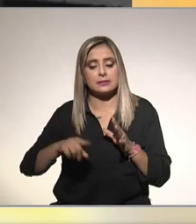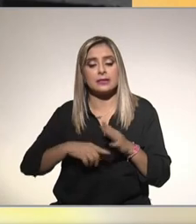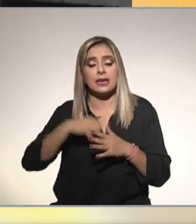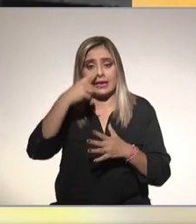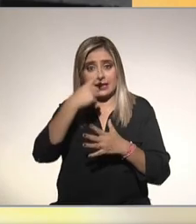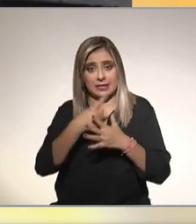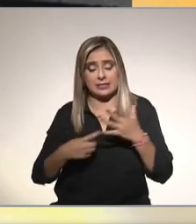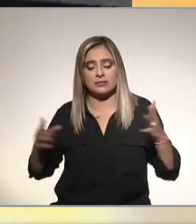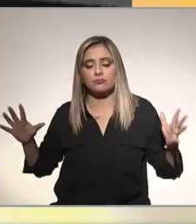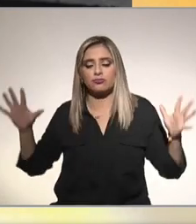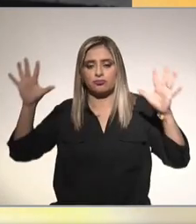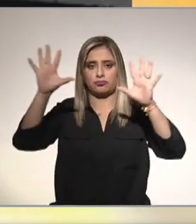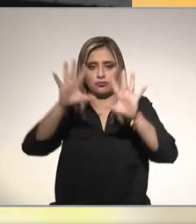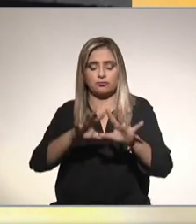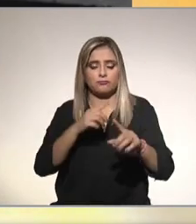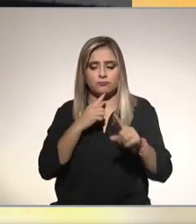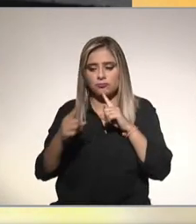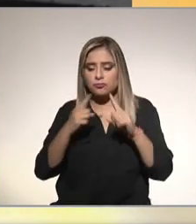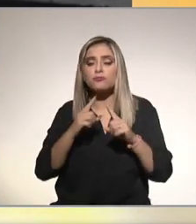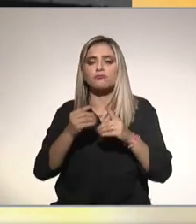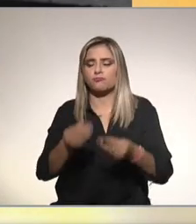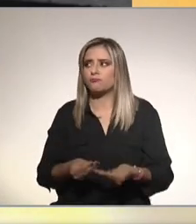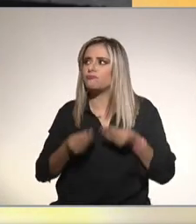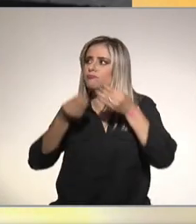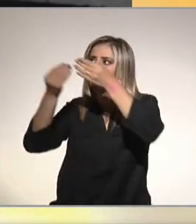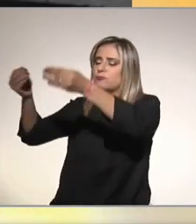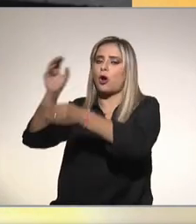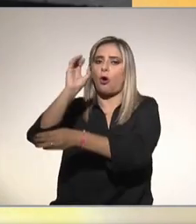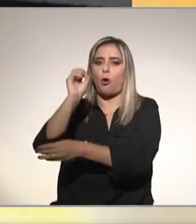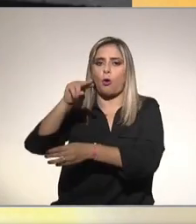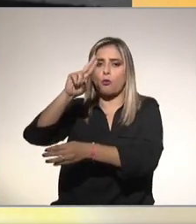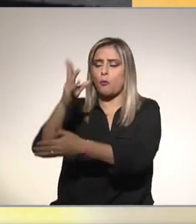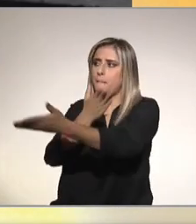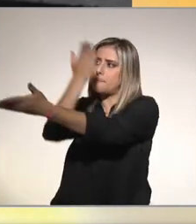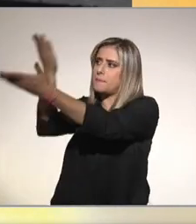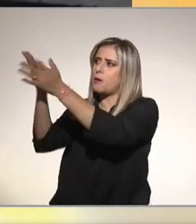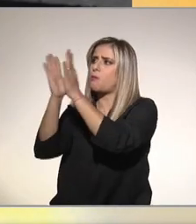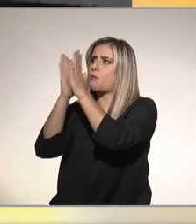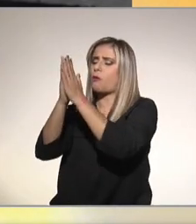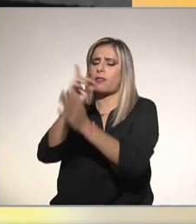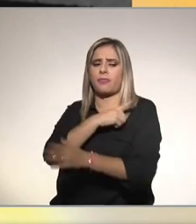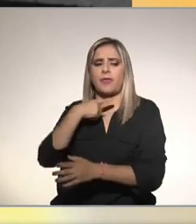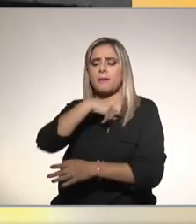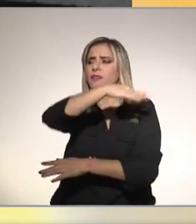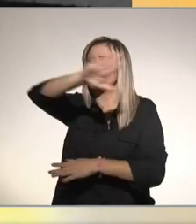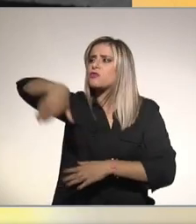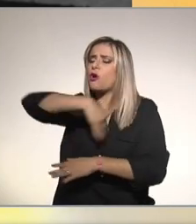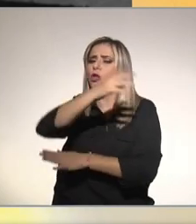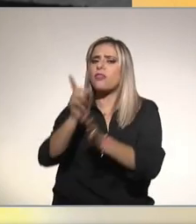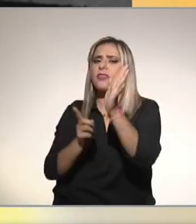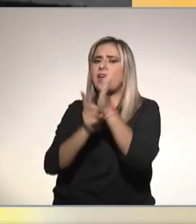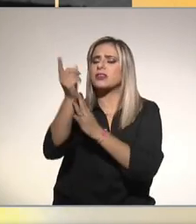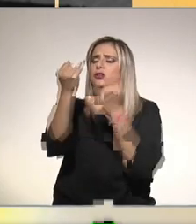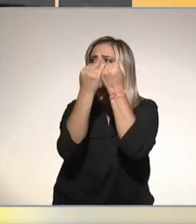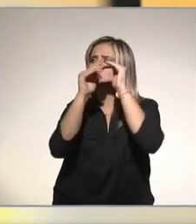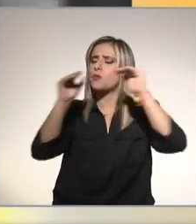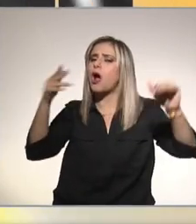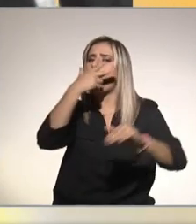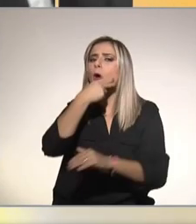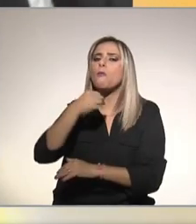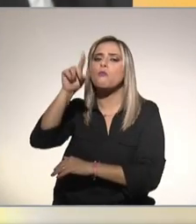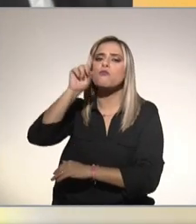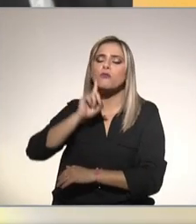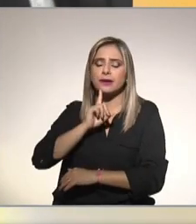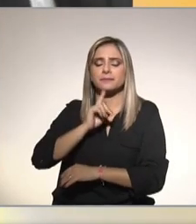se resolvió enviar al congreso de la unión una petición de igualdad de derechos políticos para hombres y mujeres para